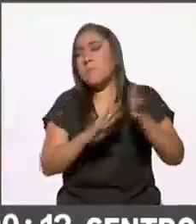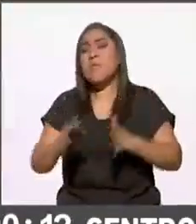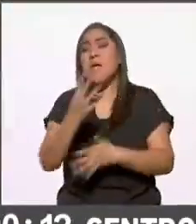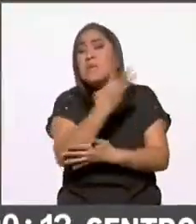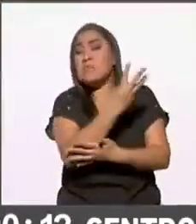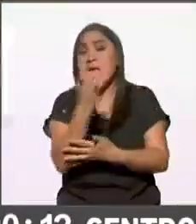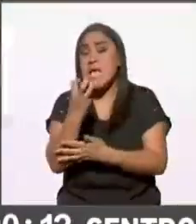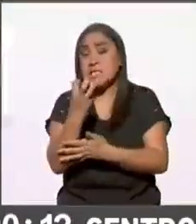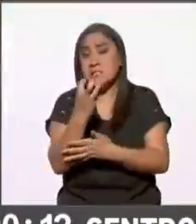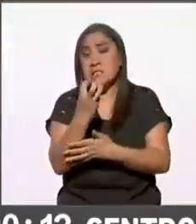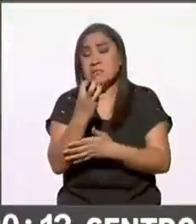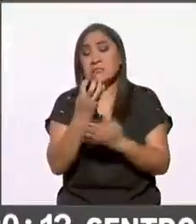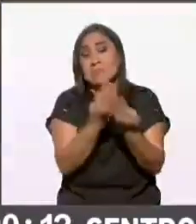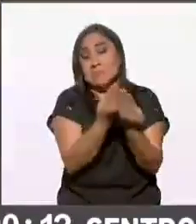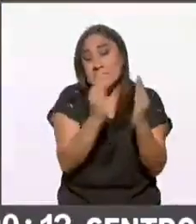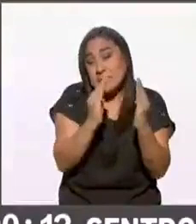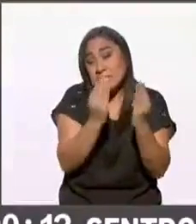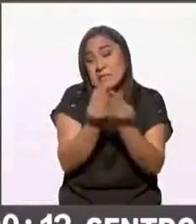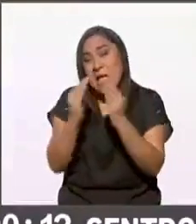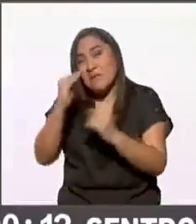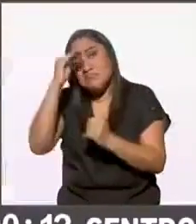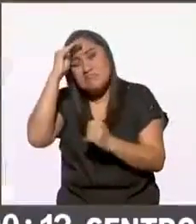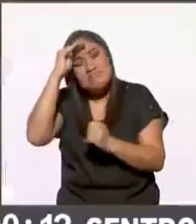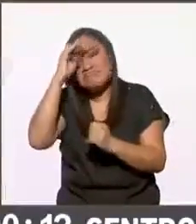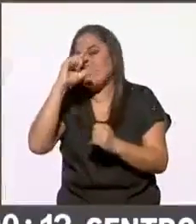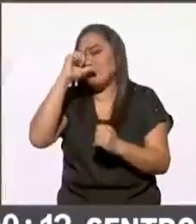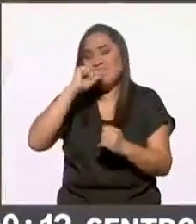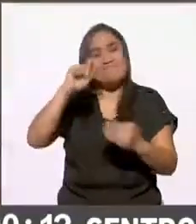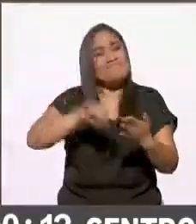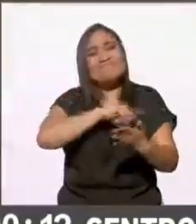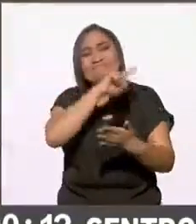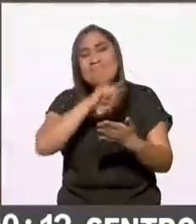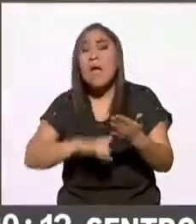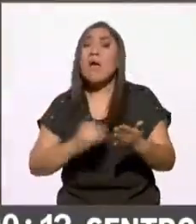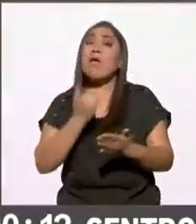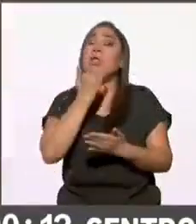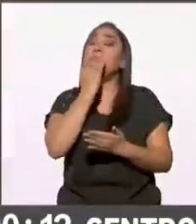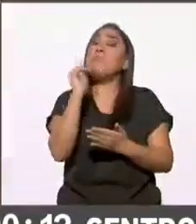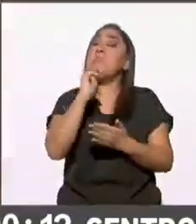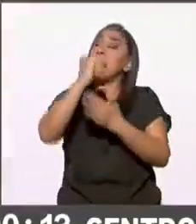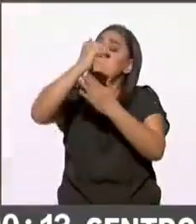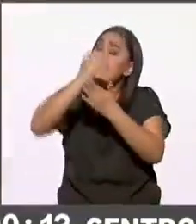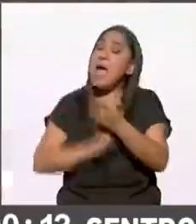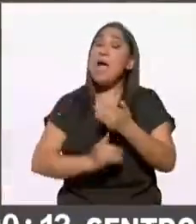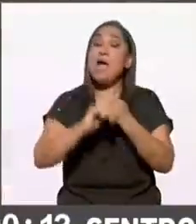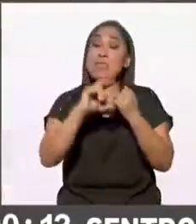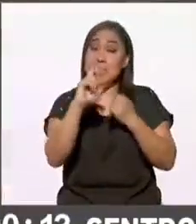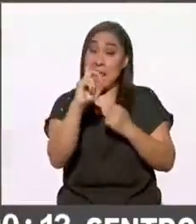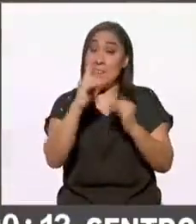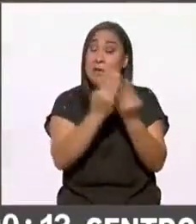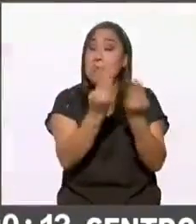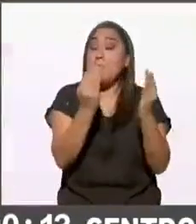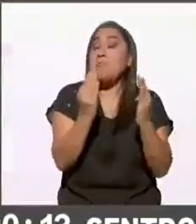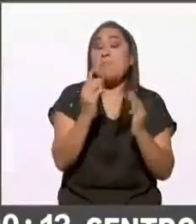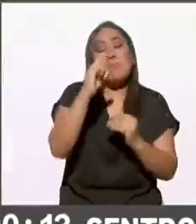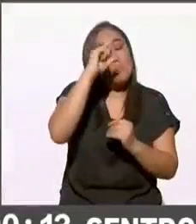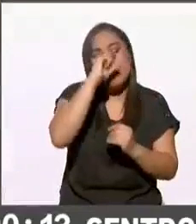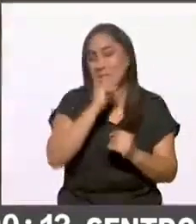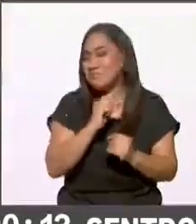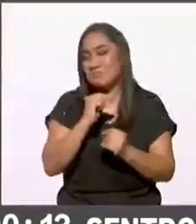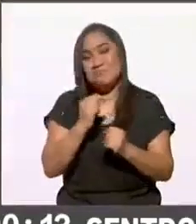casillas las que preveían que no se iban a instalar y terminamos solo con 30 casillas que bueno no pudieron